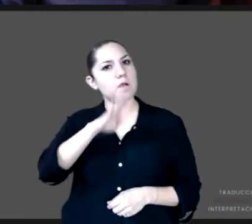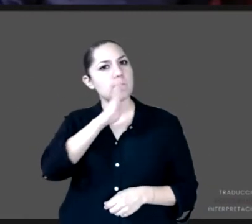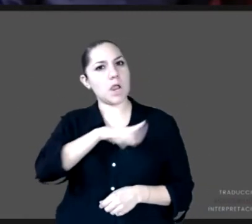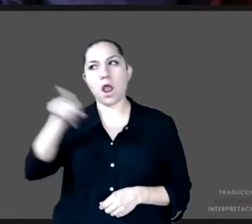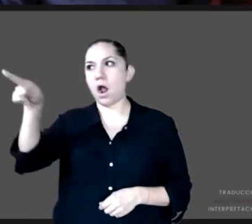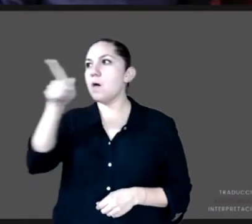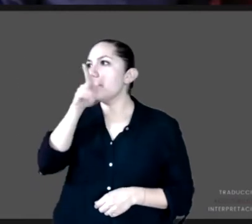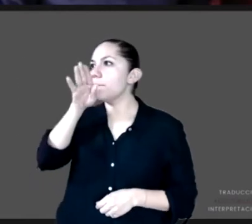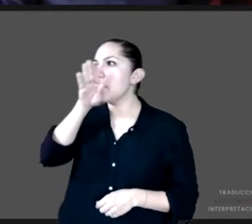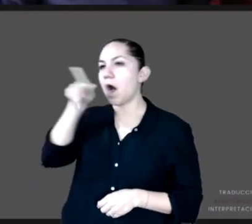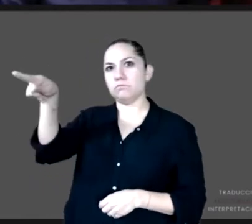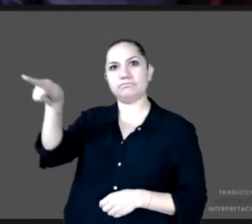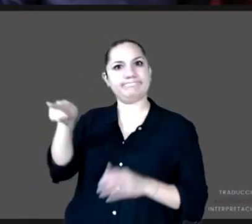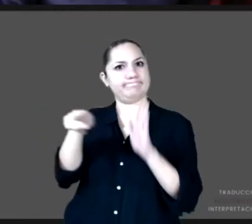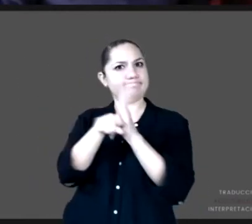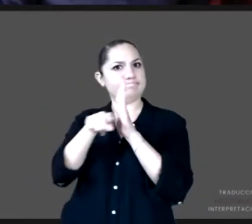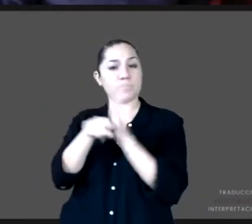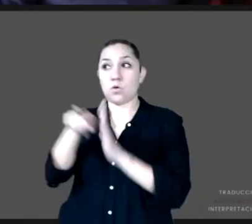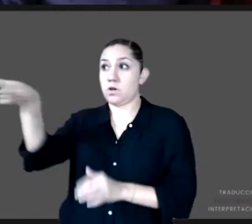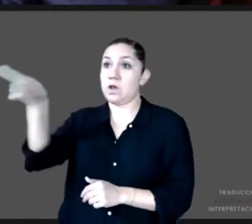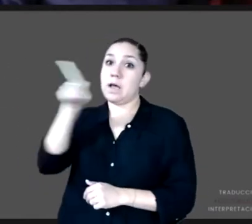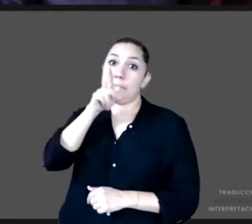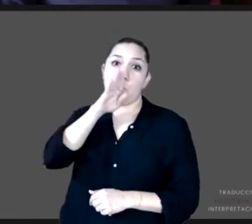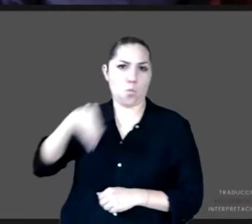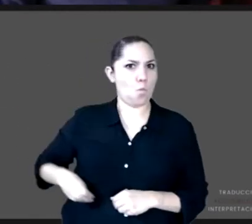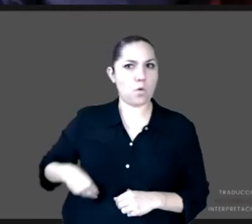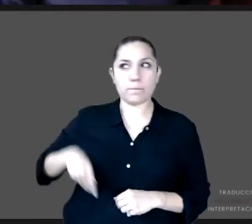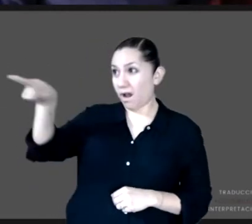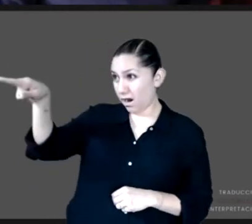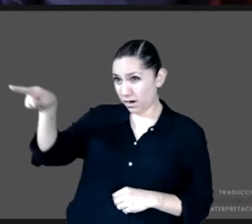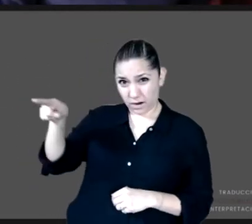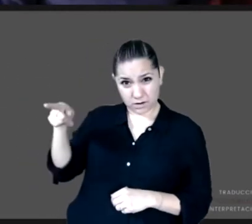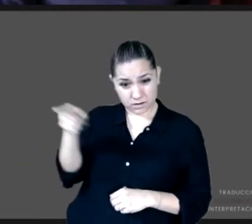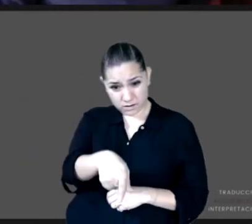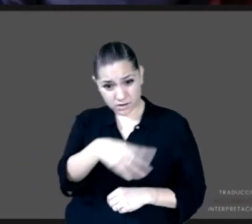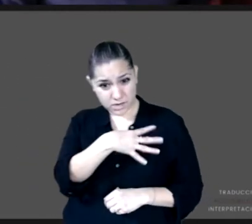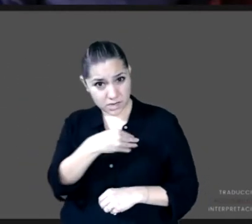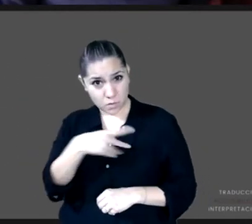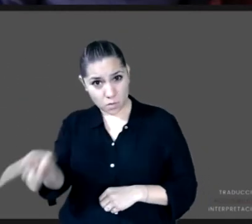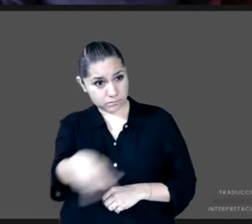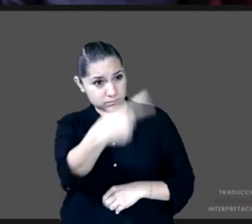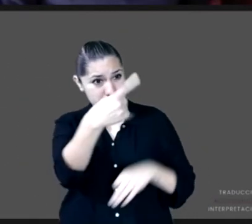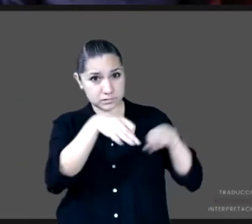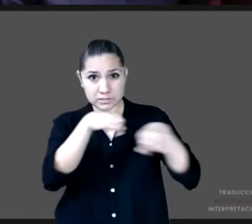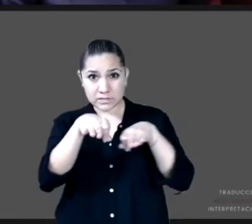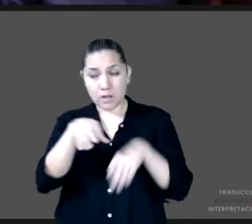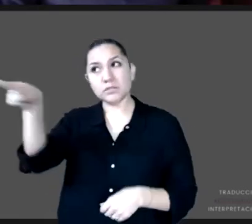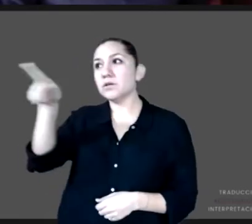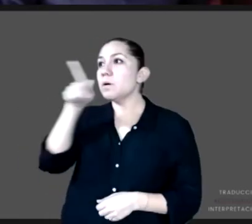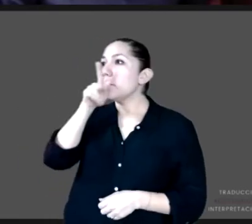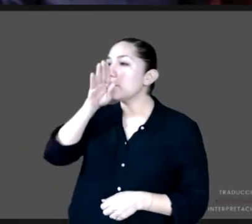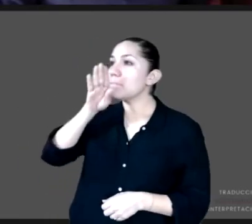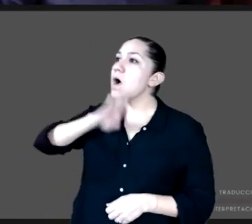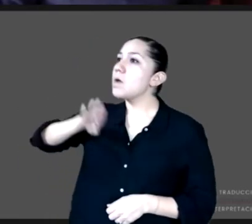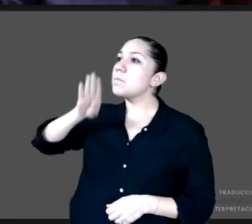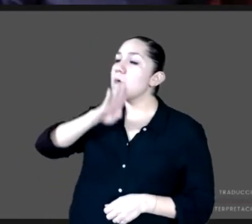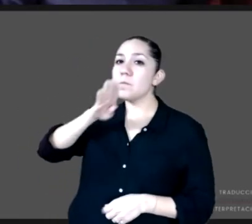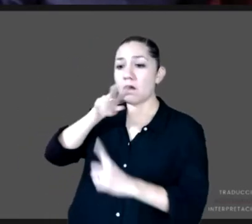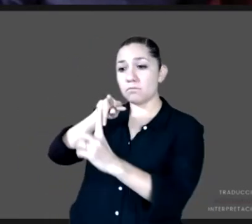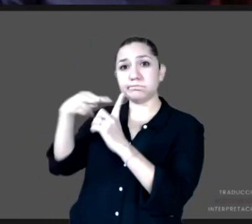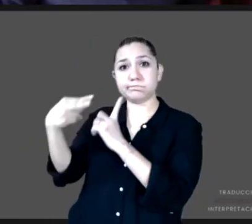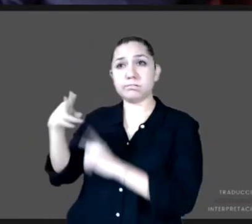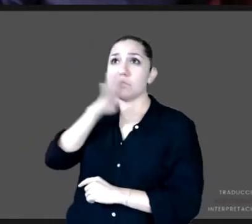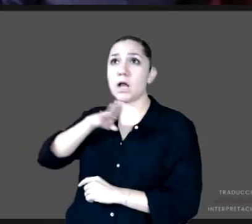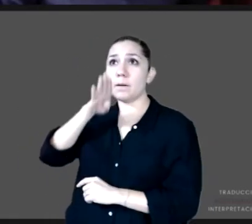como criminales que están haciendo trabajar a sus hijos sin entender toda la problemática, no resolvería el problema tampoco.